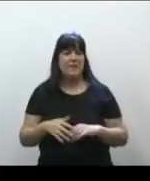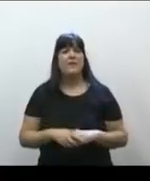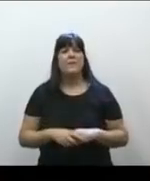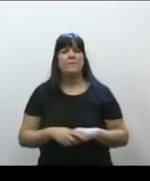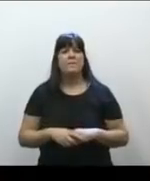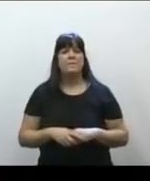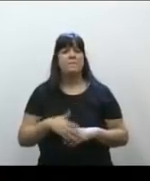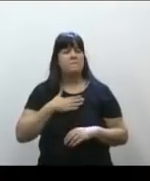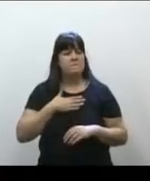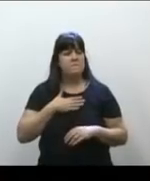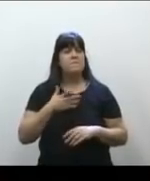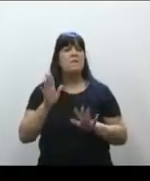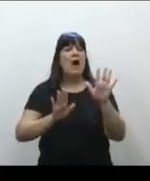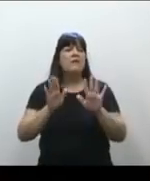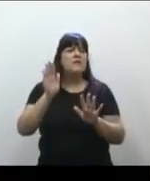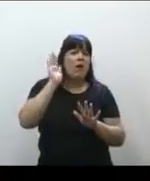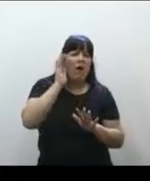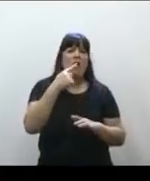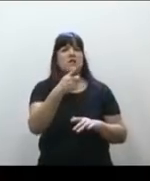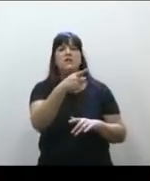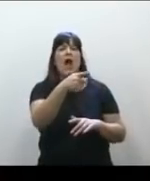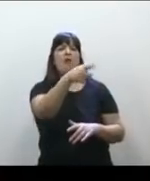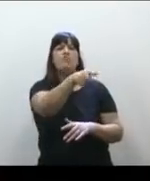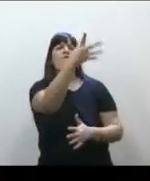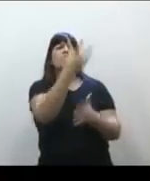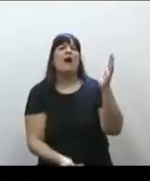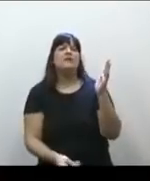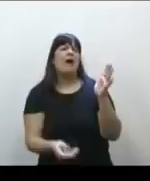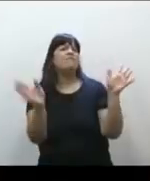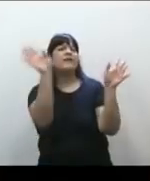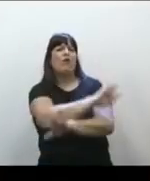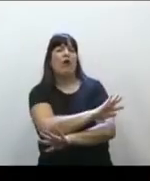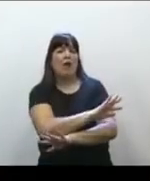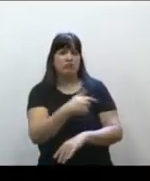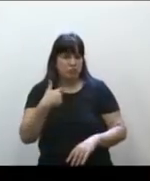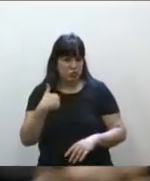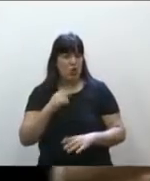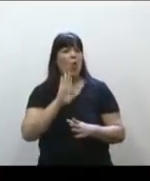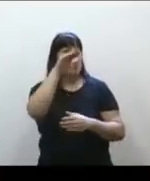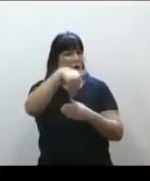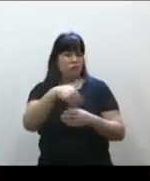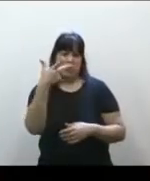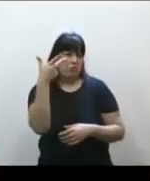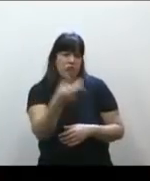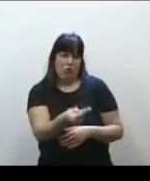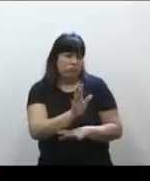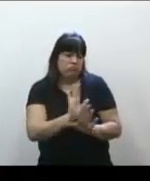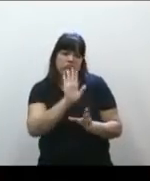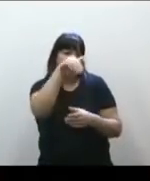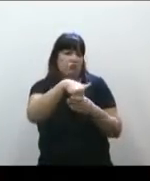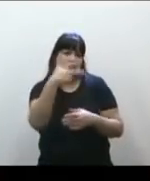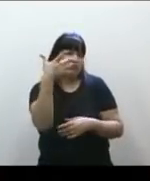hay veces que escucha y dice, te estás equivocando. Yo voy a votar que no, nosotros vamos a votar que no.